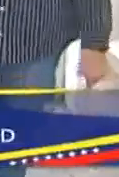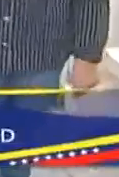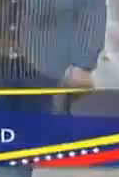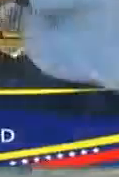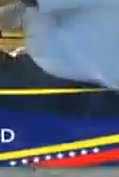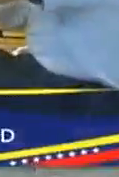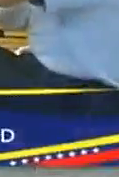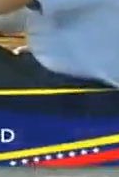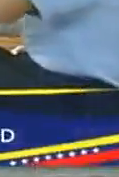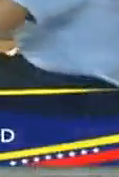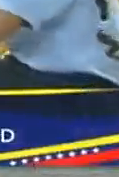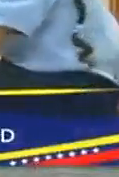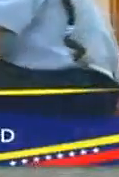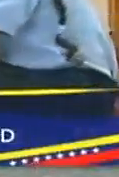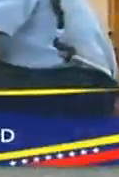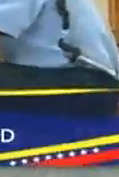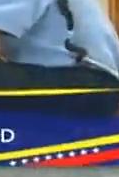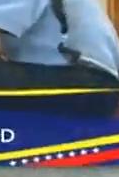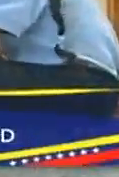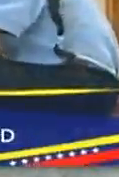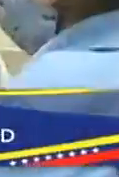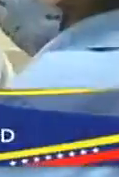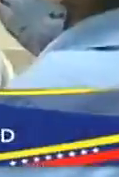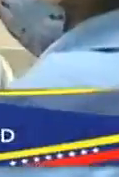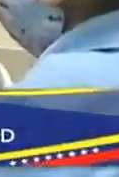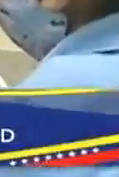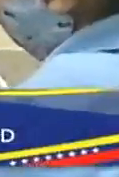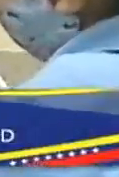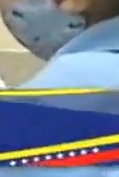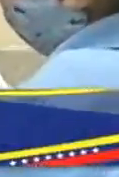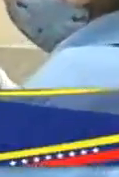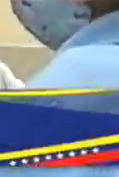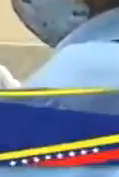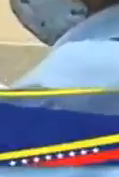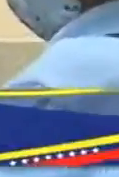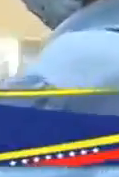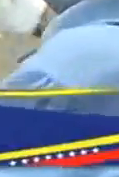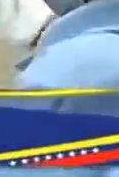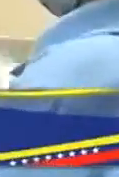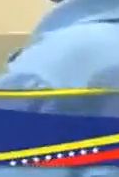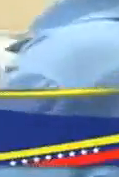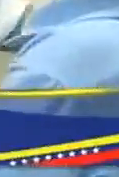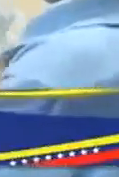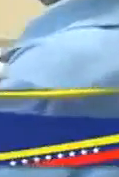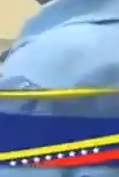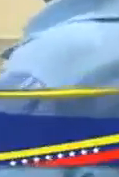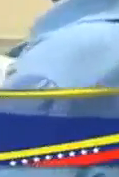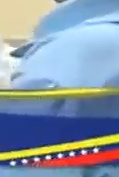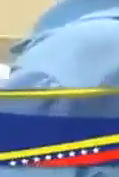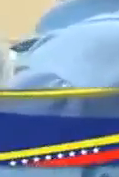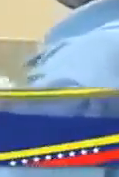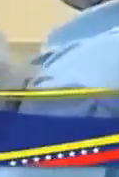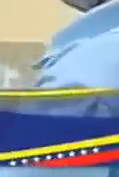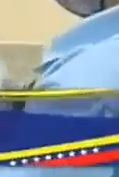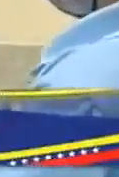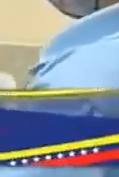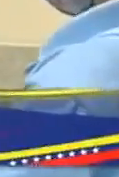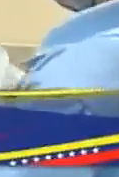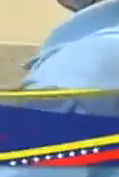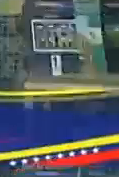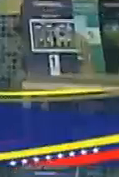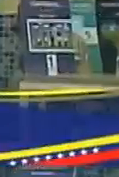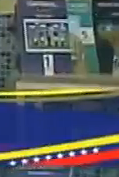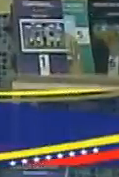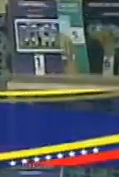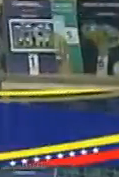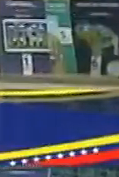vacuna a todo mayor de 2 años hasta los 17 años con mucha mejor aceptación por parte de los estudiantes de bachillerato ya lo decía la ministra y el